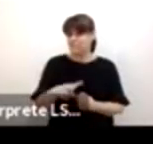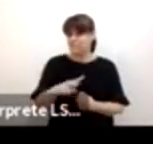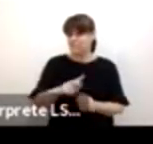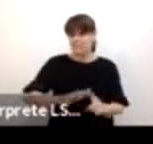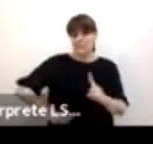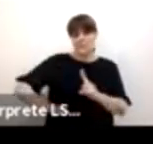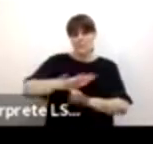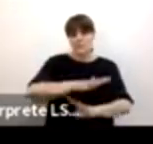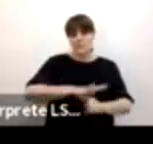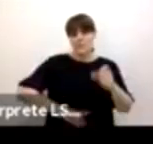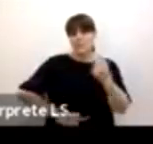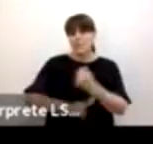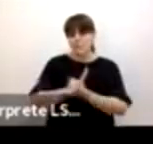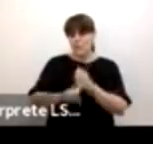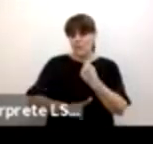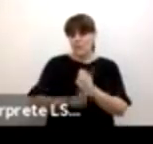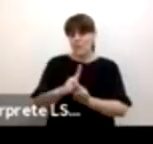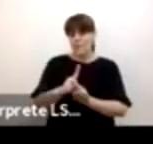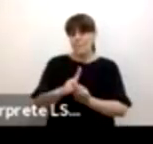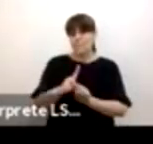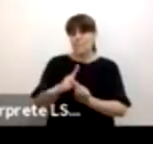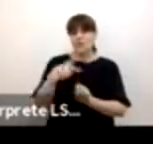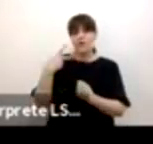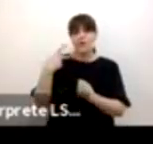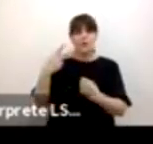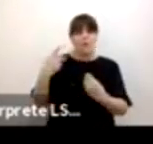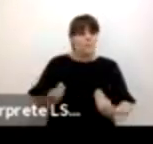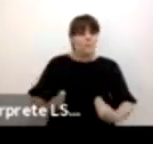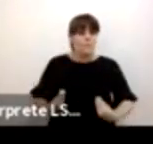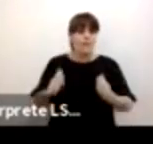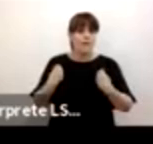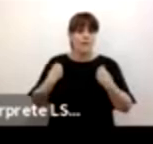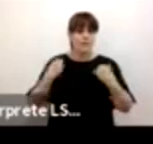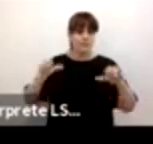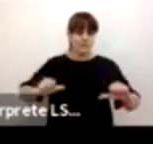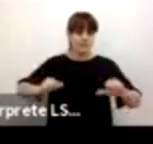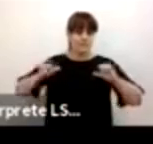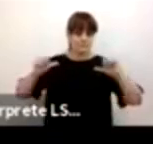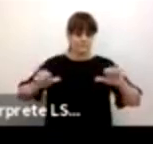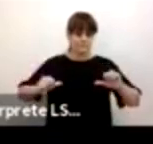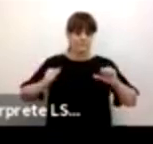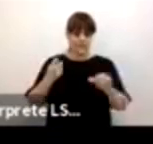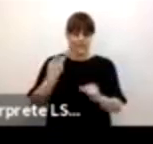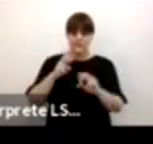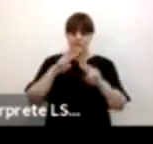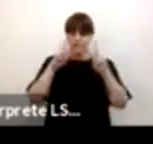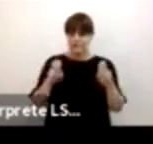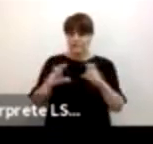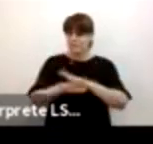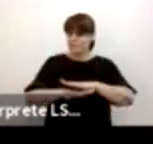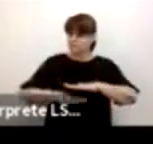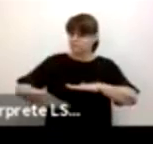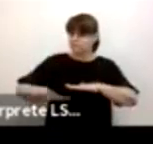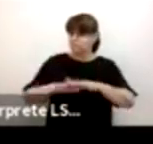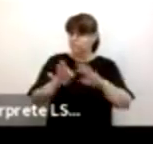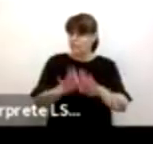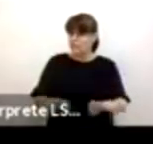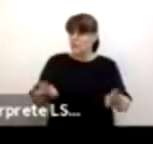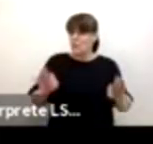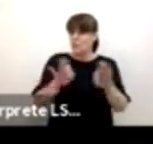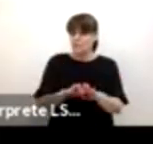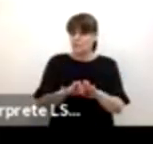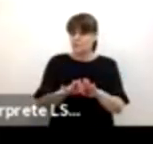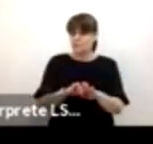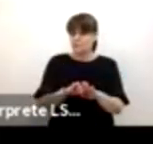riesgo la vida e integridad de las y los adolescentes esto para nosotros es un tema fundamental porque lo decía